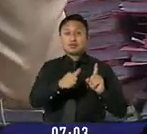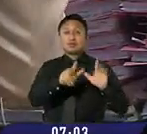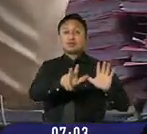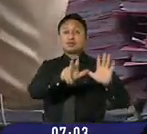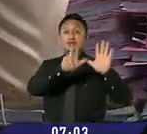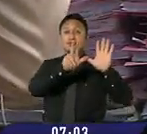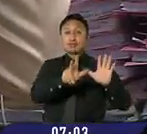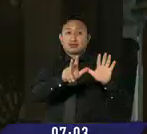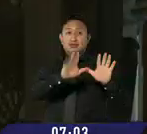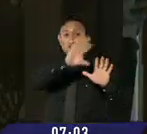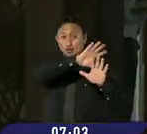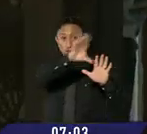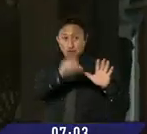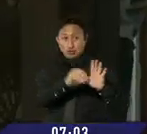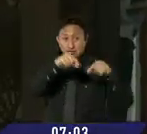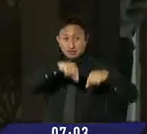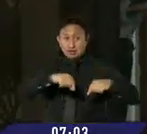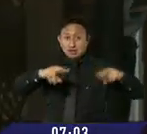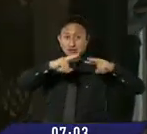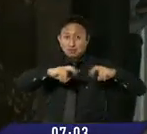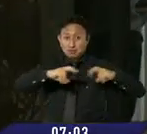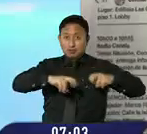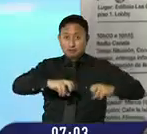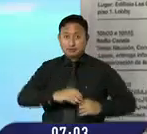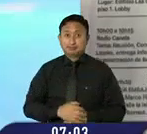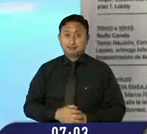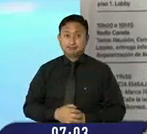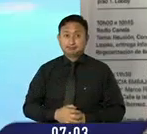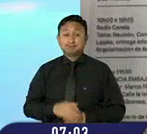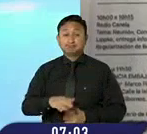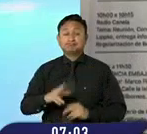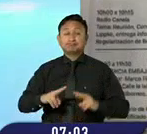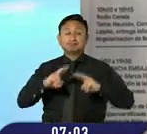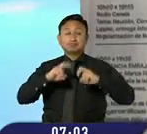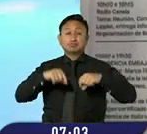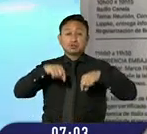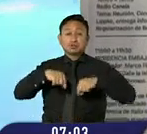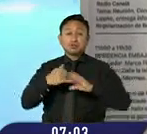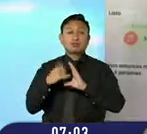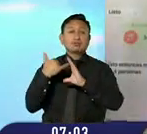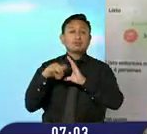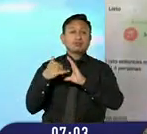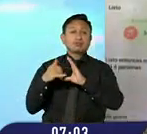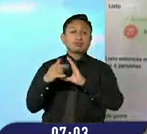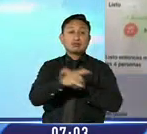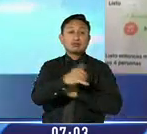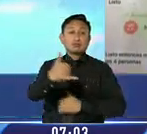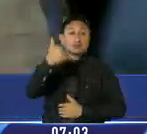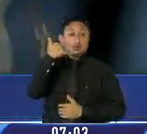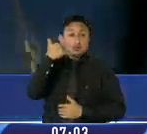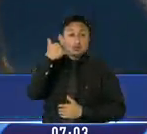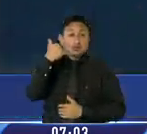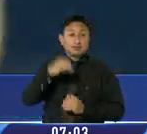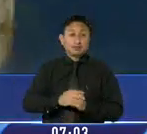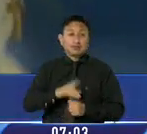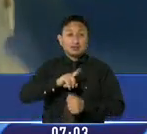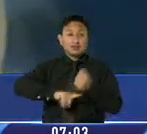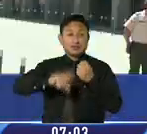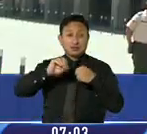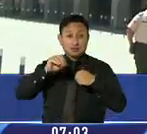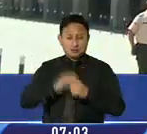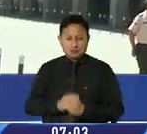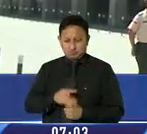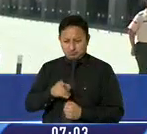personas más también están imputadas por este delito. Según las investigaciones en chats del teléfono de Sebastián Yunda, se detectaron